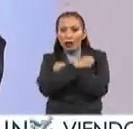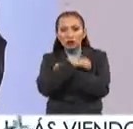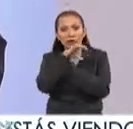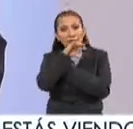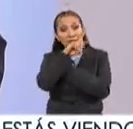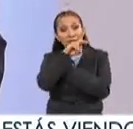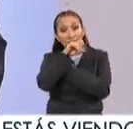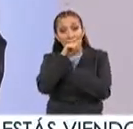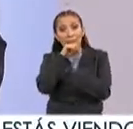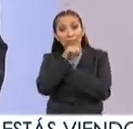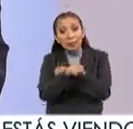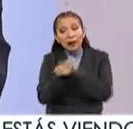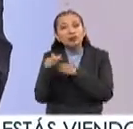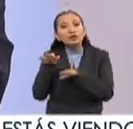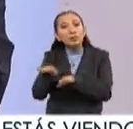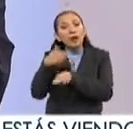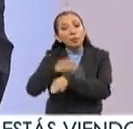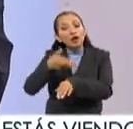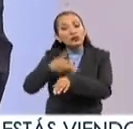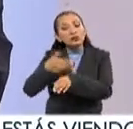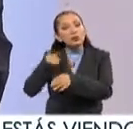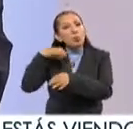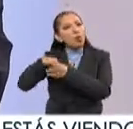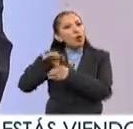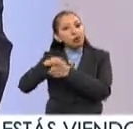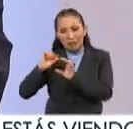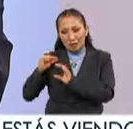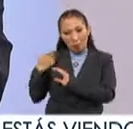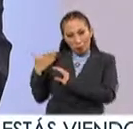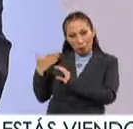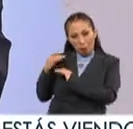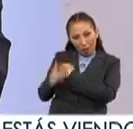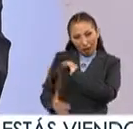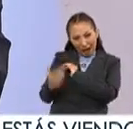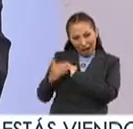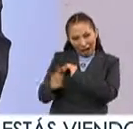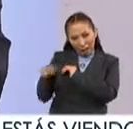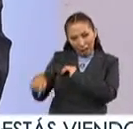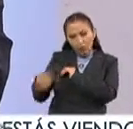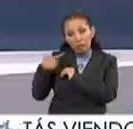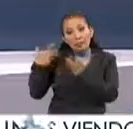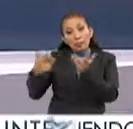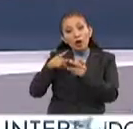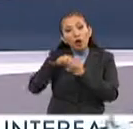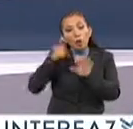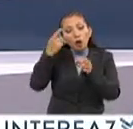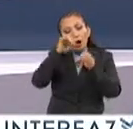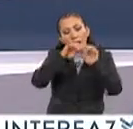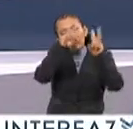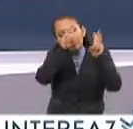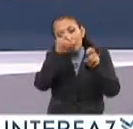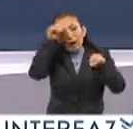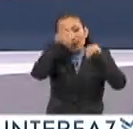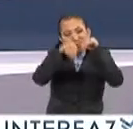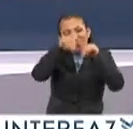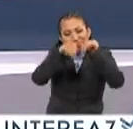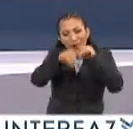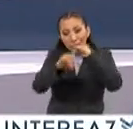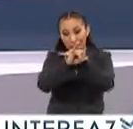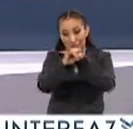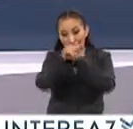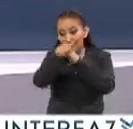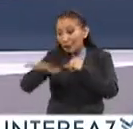cívica, no sólo eso, sino sobre el proceso electoral que acabamos de terminar, hicimos varios contenidos para que este